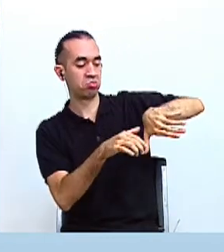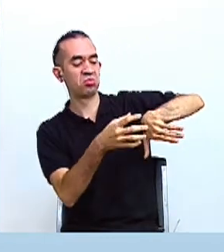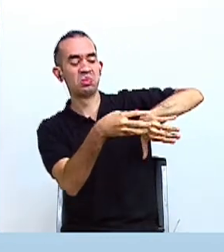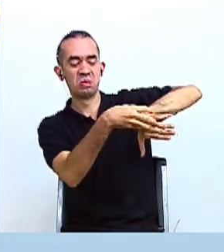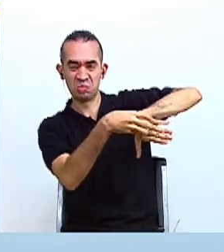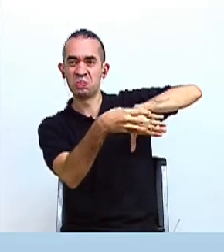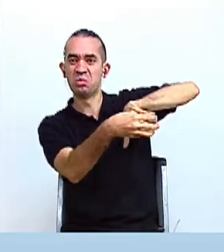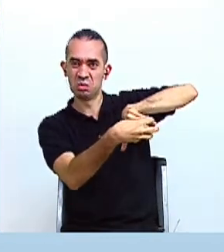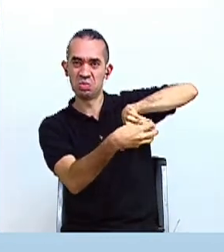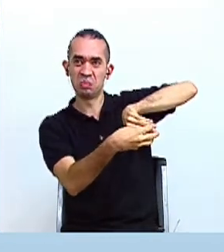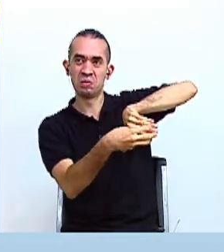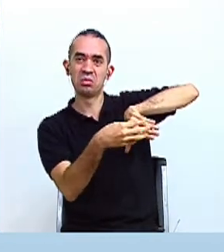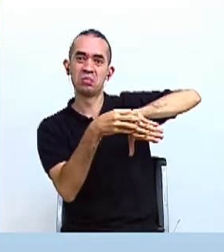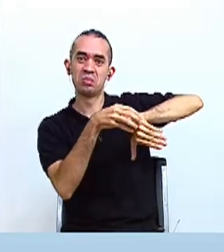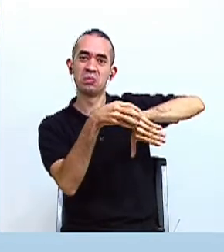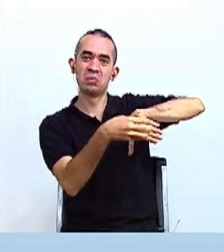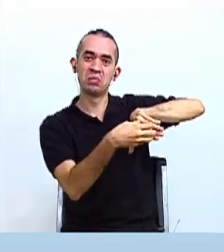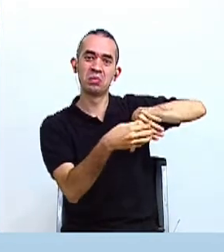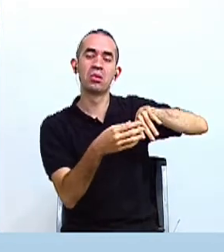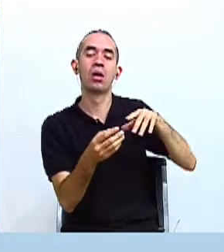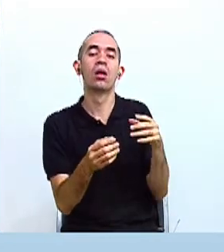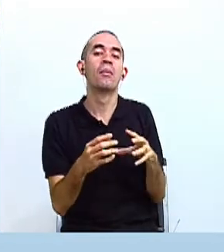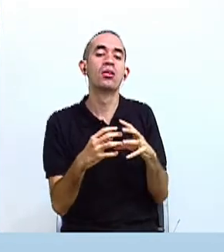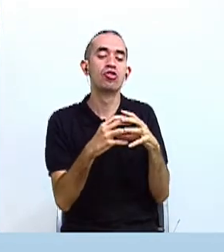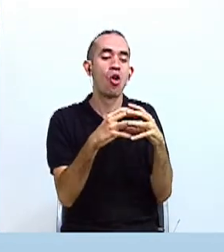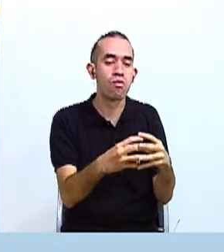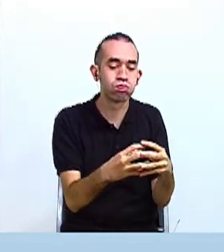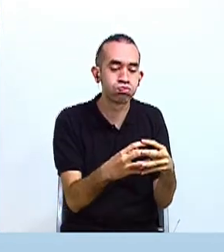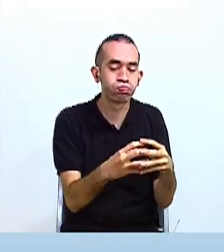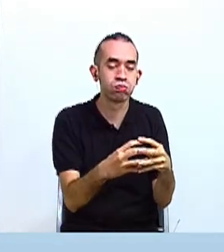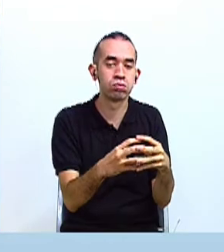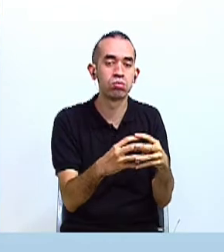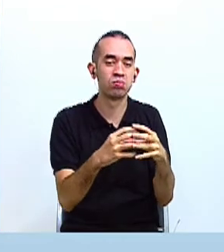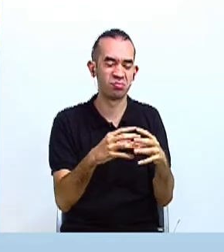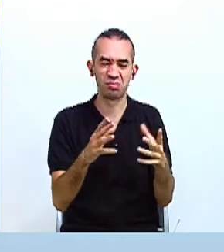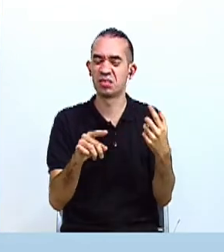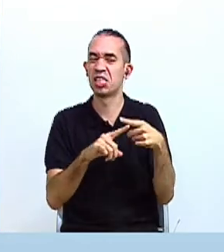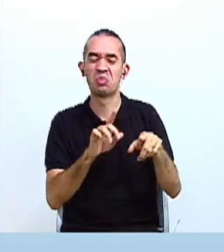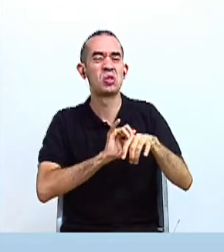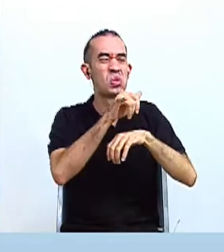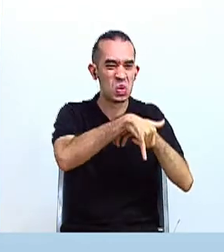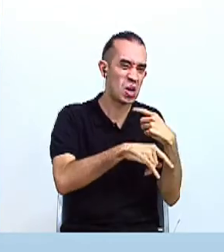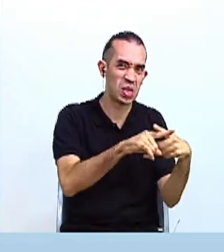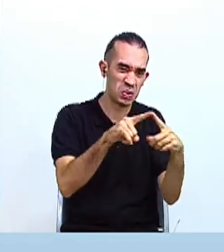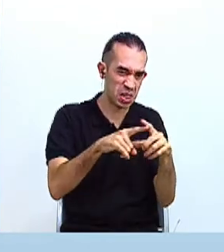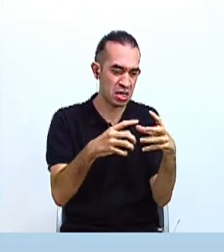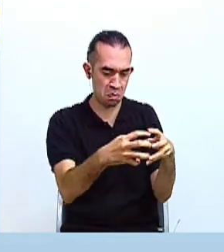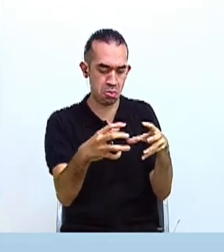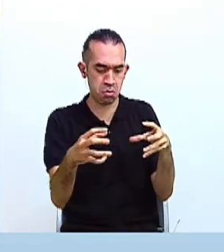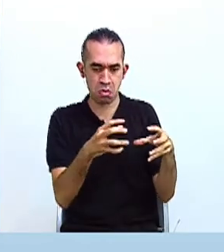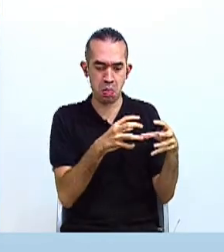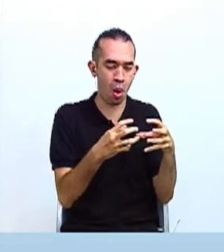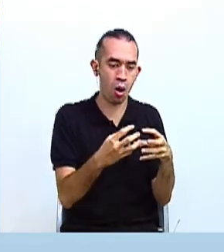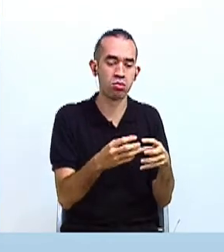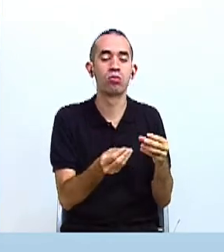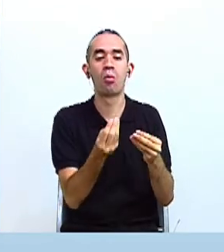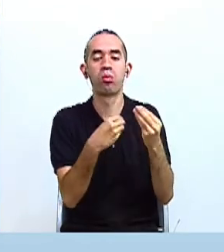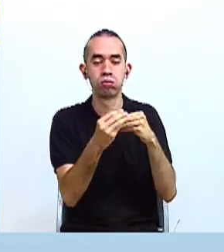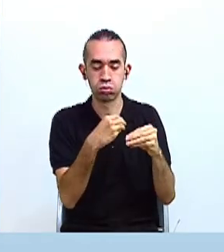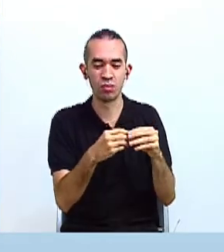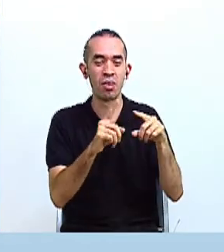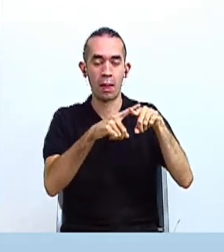fue más importante el consumo de tubérculos, debido a las condiciones climáticas favorables para cada uno de estos